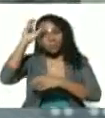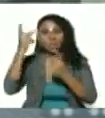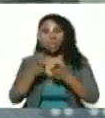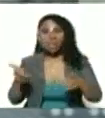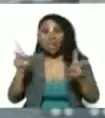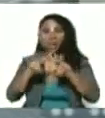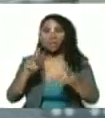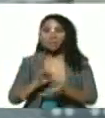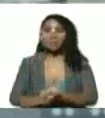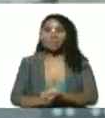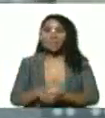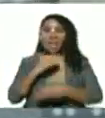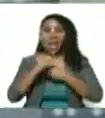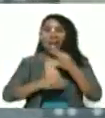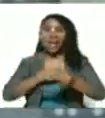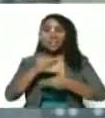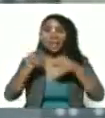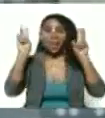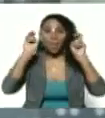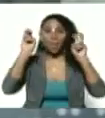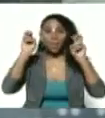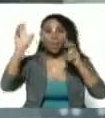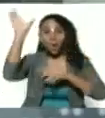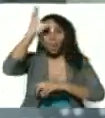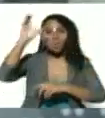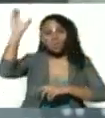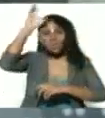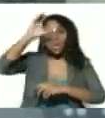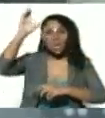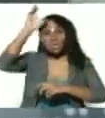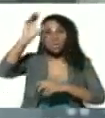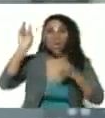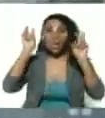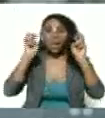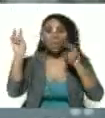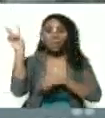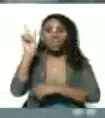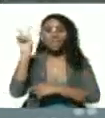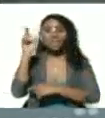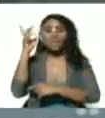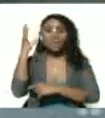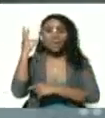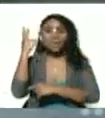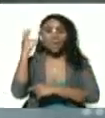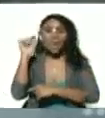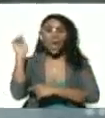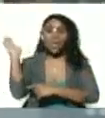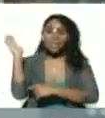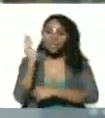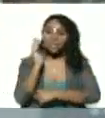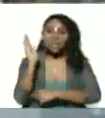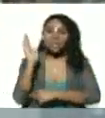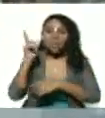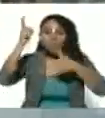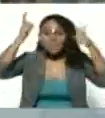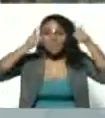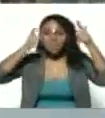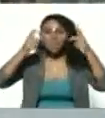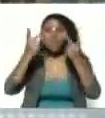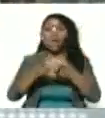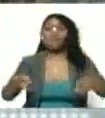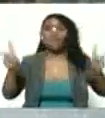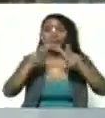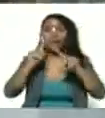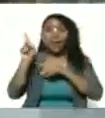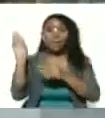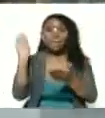A crear la nueva conciencia, la nueva venezolanidad. A eso vino Chávez. Y los valores que él